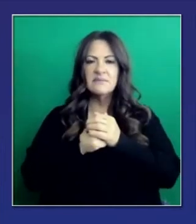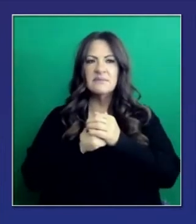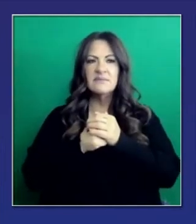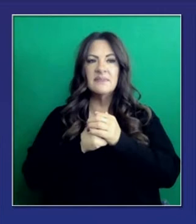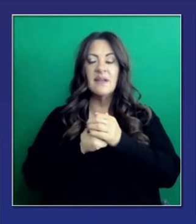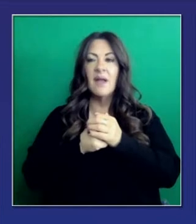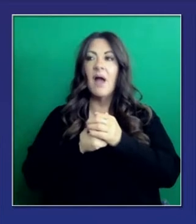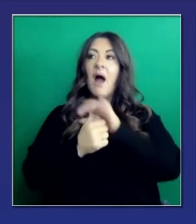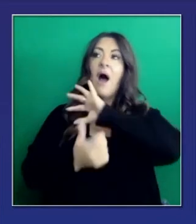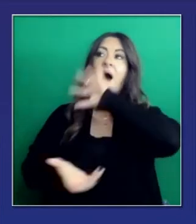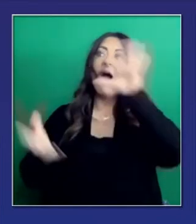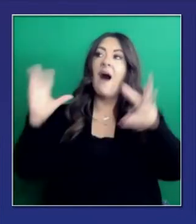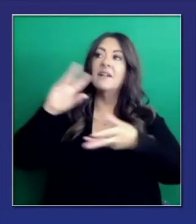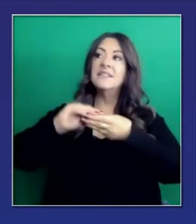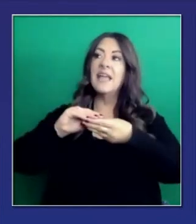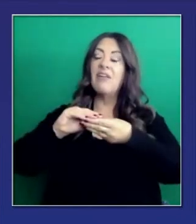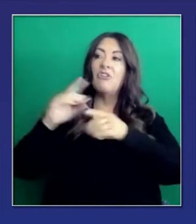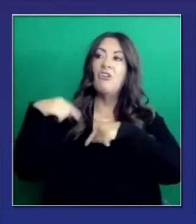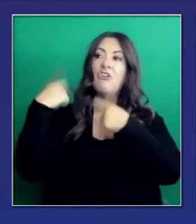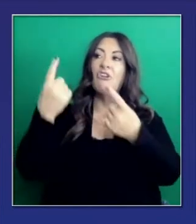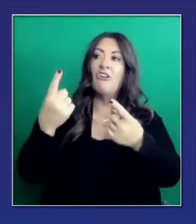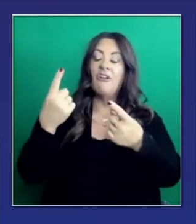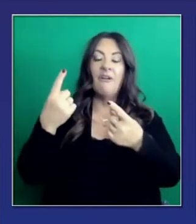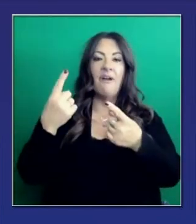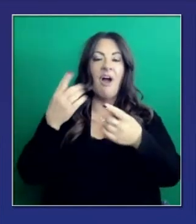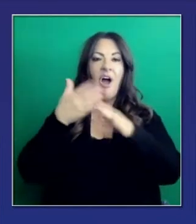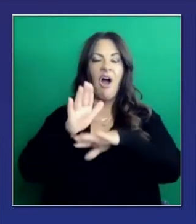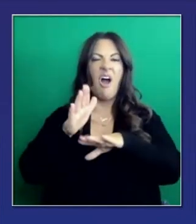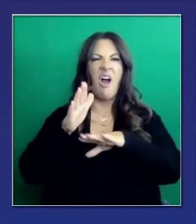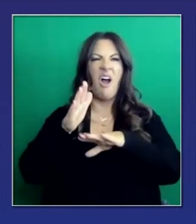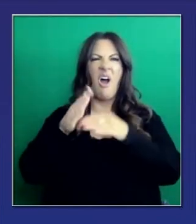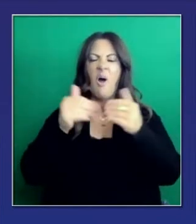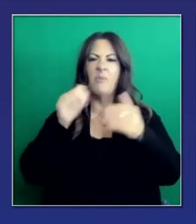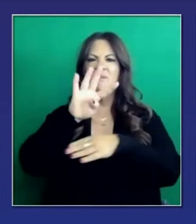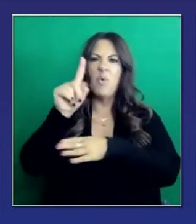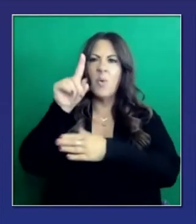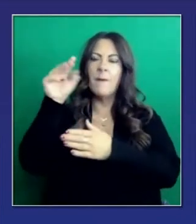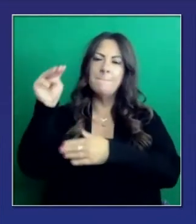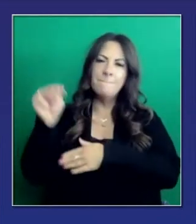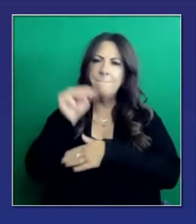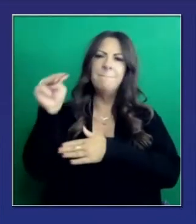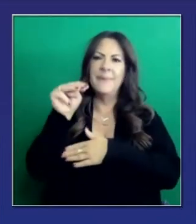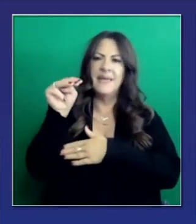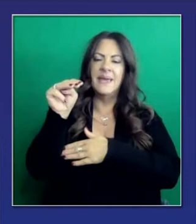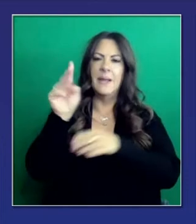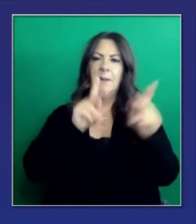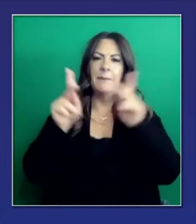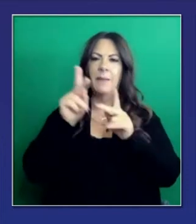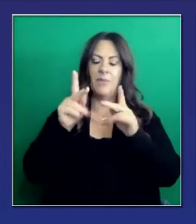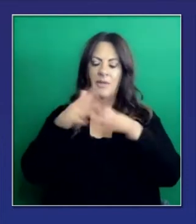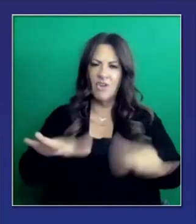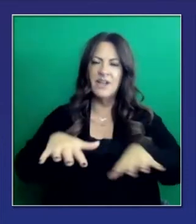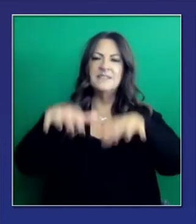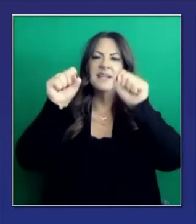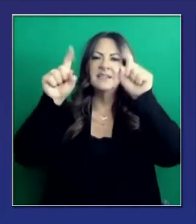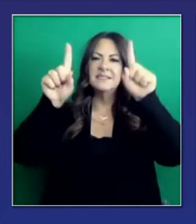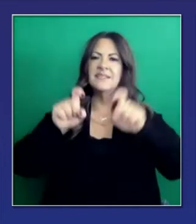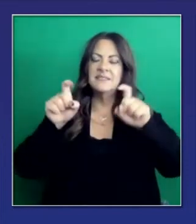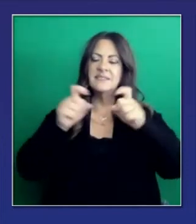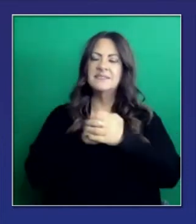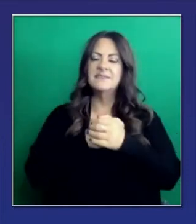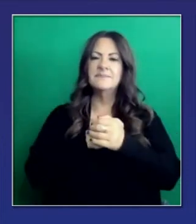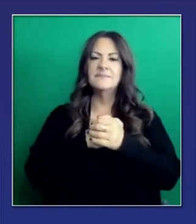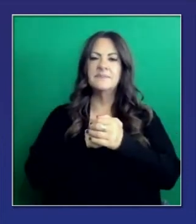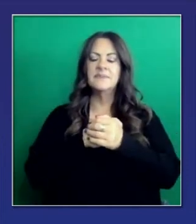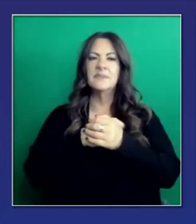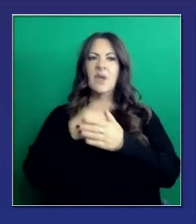de pruebas que el Estado ha conducido, casi 41 millones en total. Eso les da una sensación de que California, que